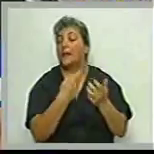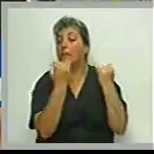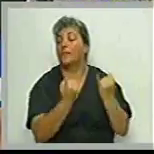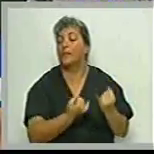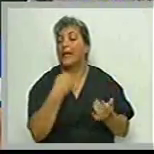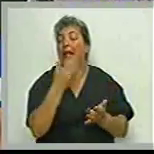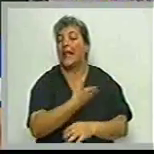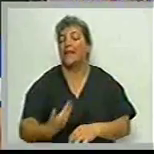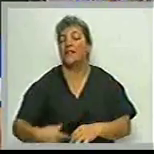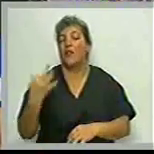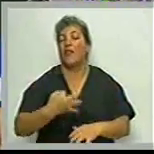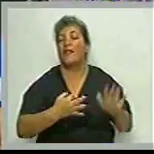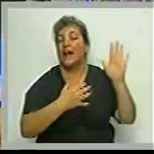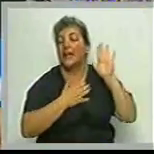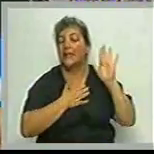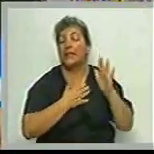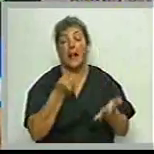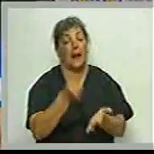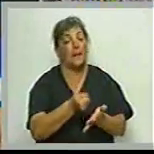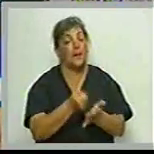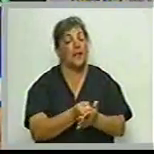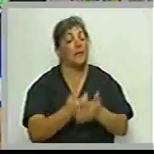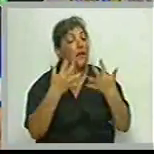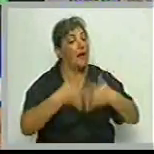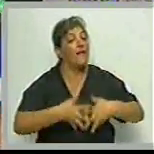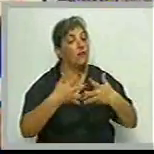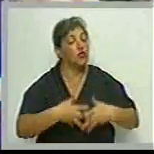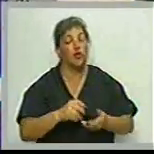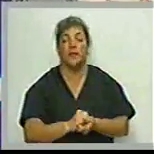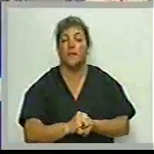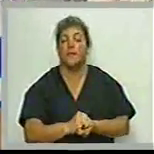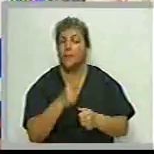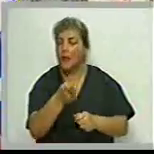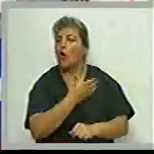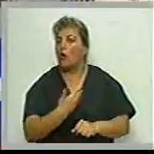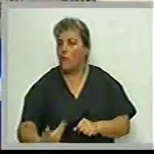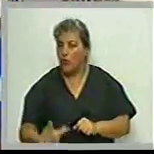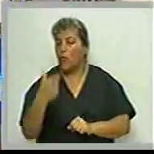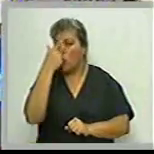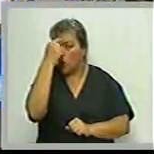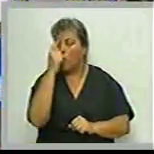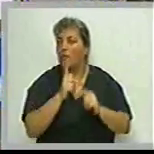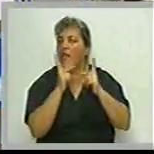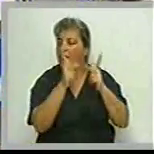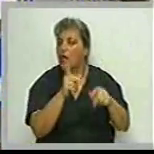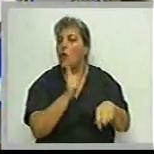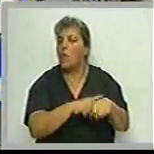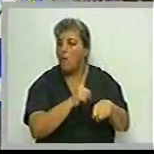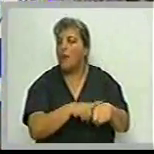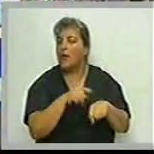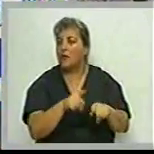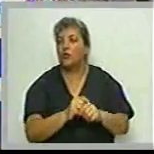Estado debe garantizar los fondos suficientes para el funcionamiento de todo esto. Bueno, de hecho, el gobernador Juan Manuel Urtubey en su momento dijo que